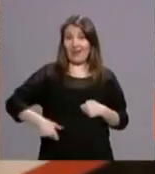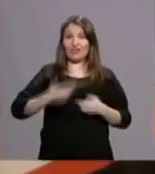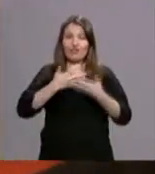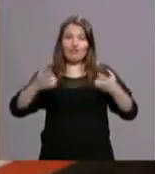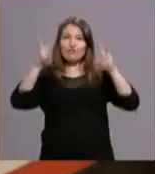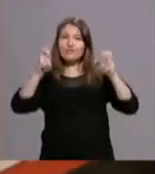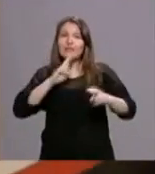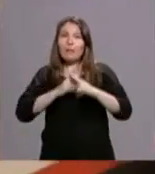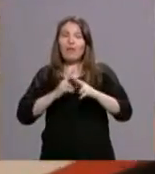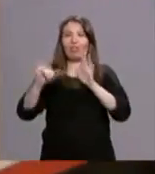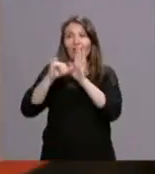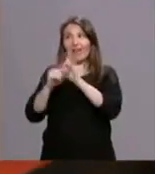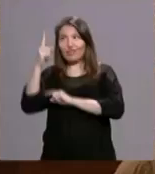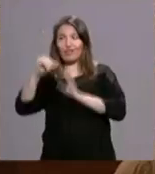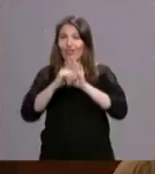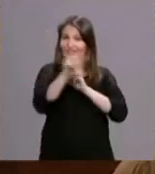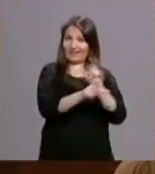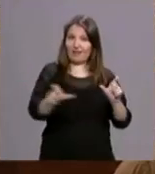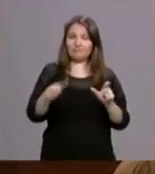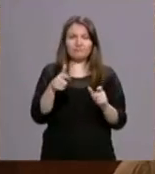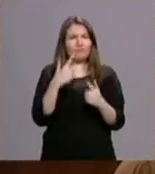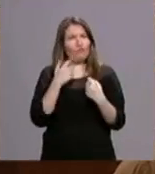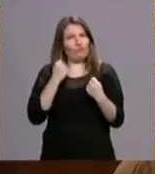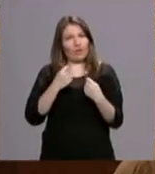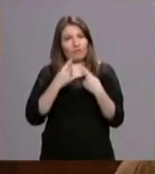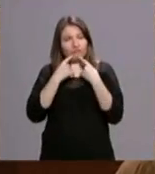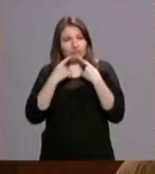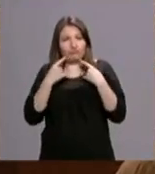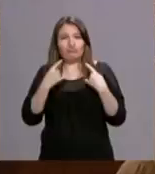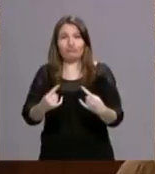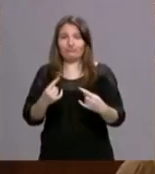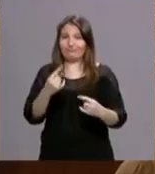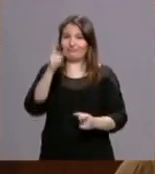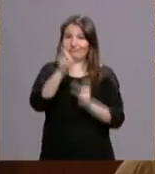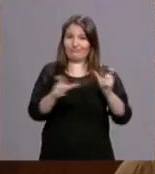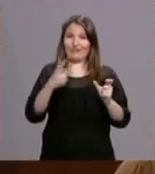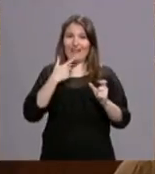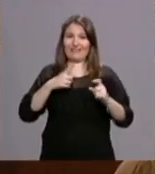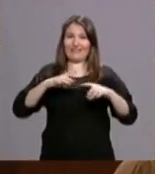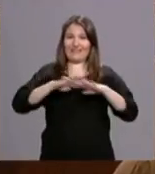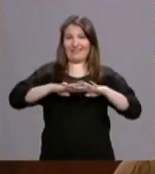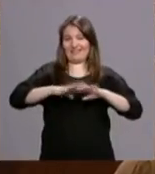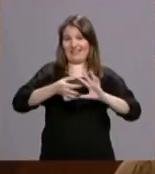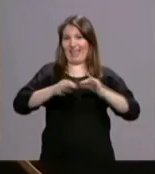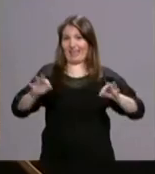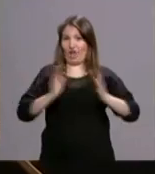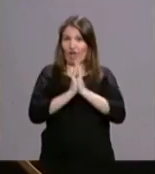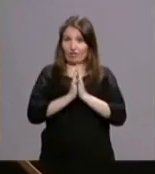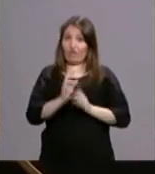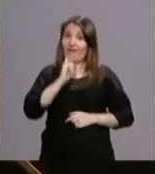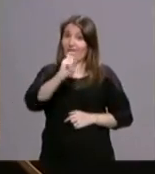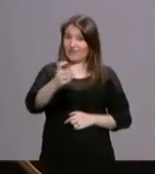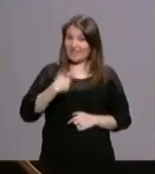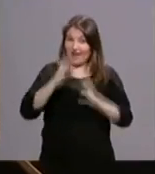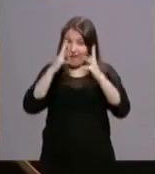y dijo que tenía una fuerza especial de captación del corazón a los miembros de la cadena de oración que por cierto ya suman los 4